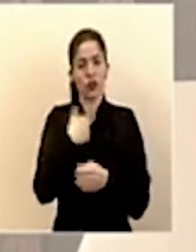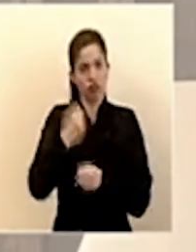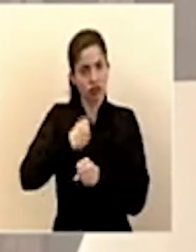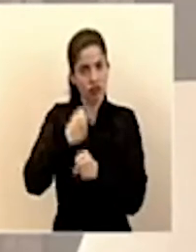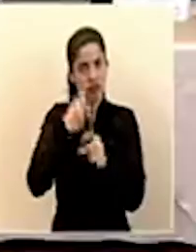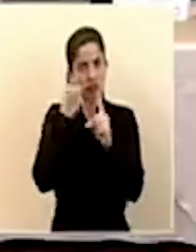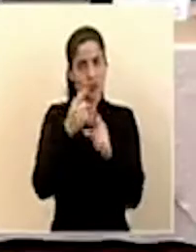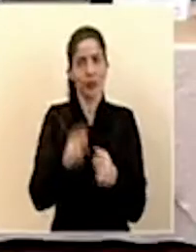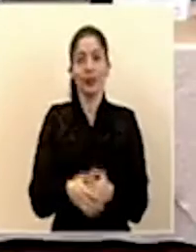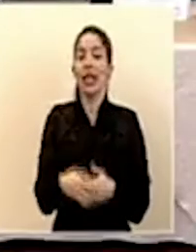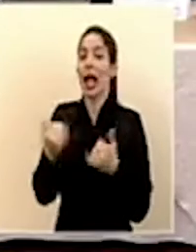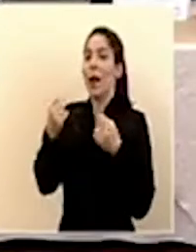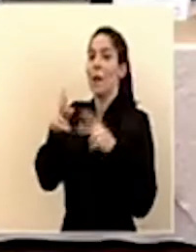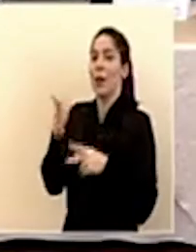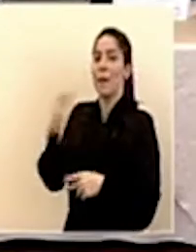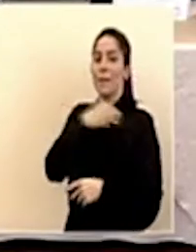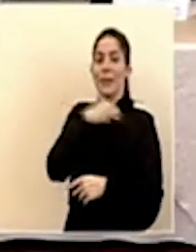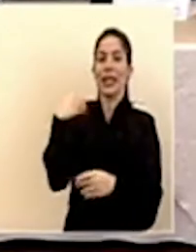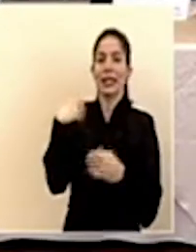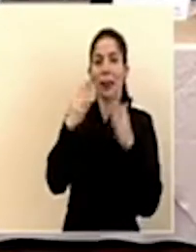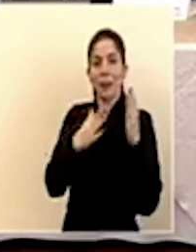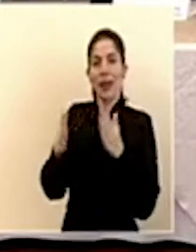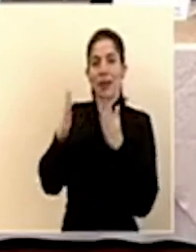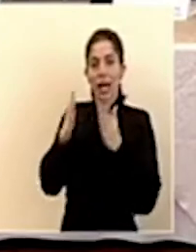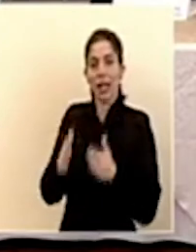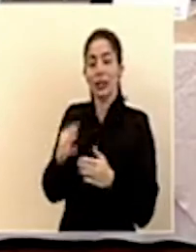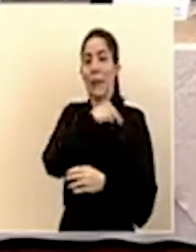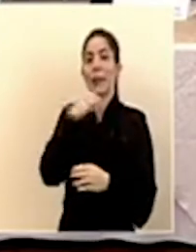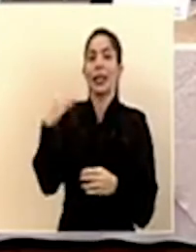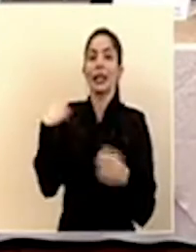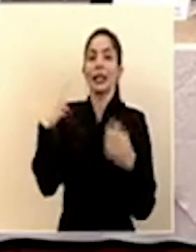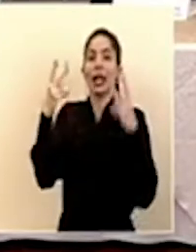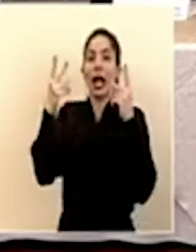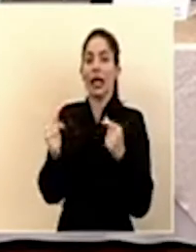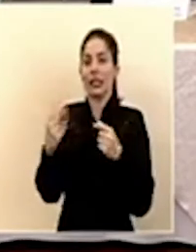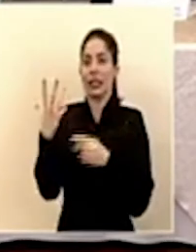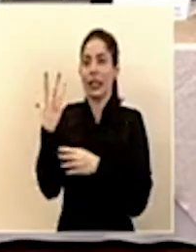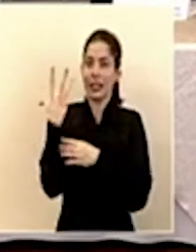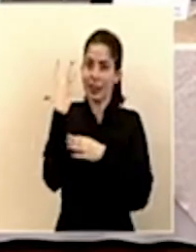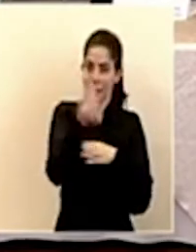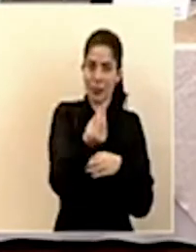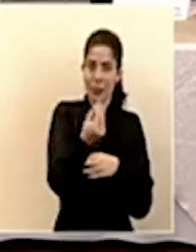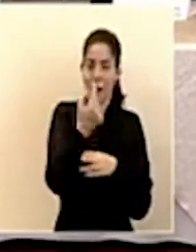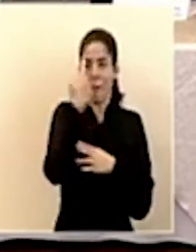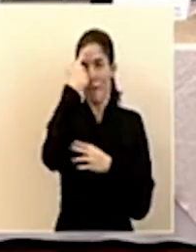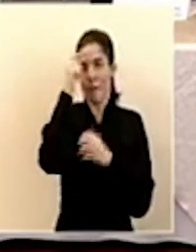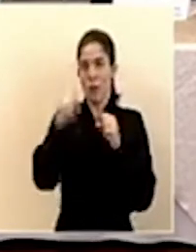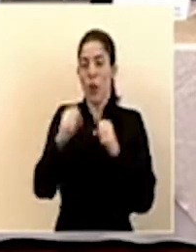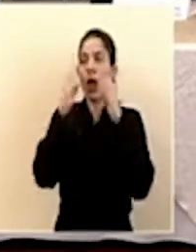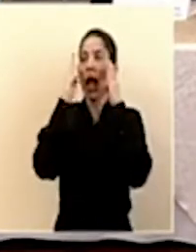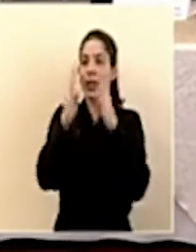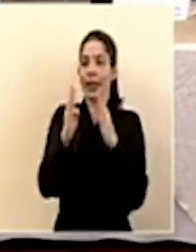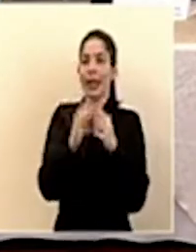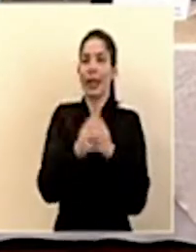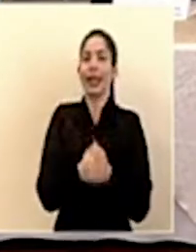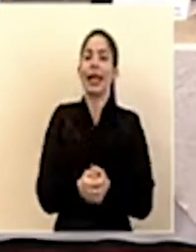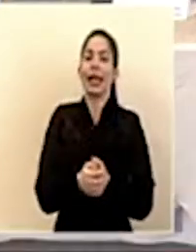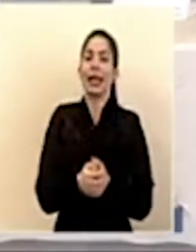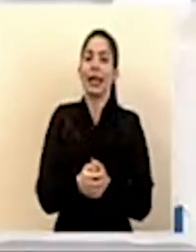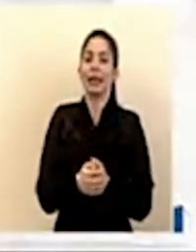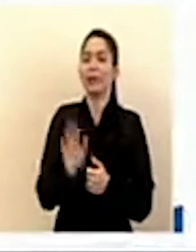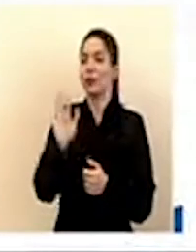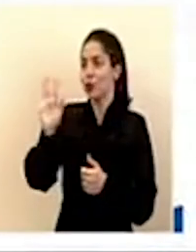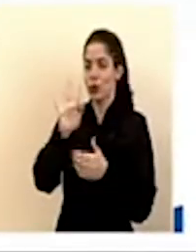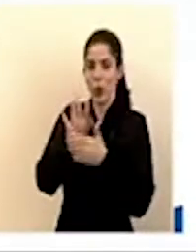permitimos que la señora ministra de planificación el señor ministro de Hacienda se retiren para atender esta su